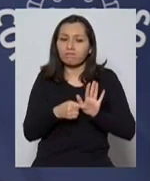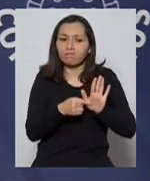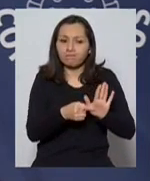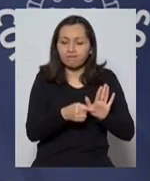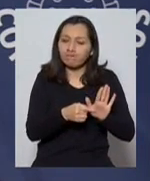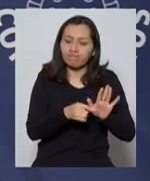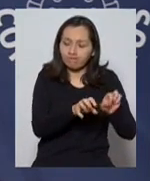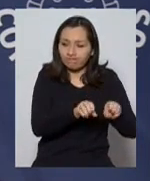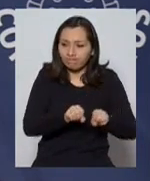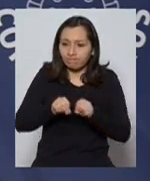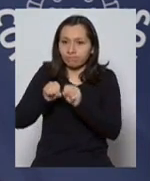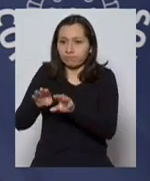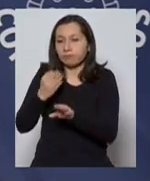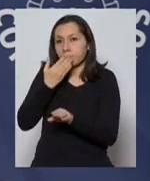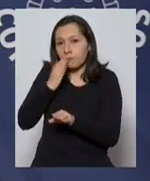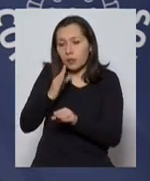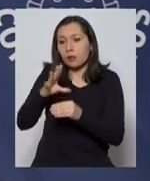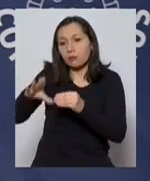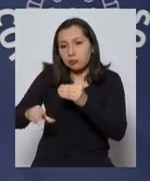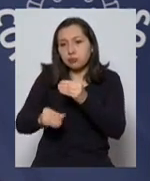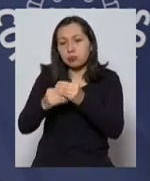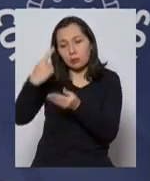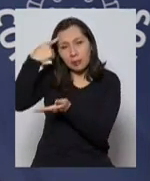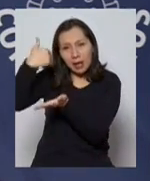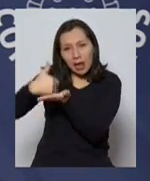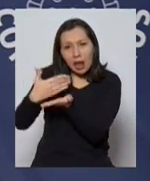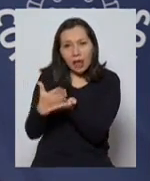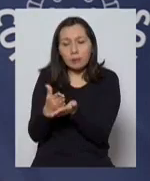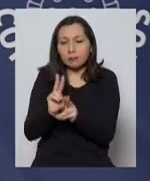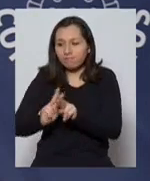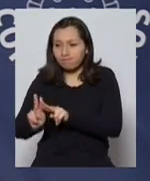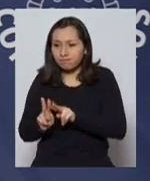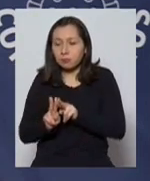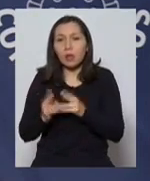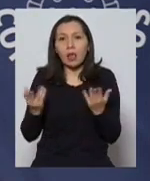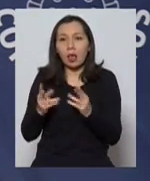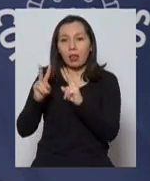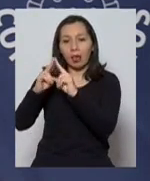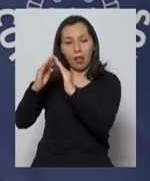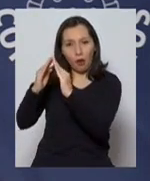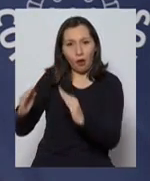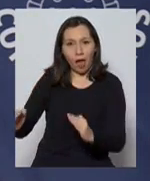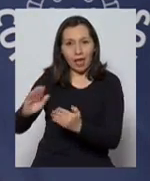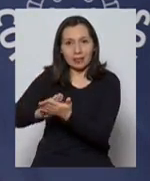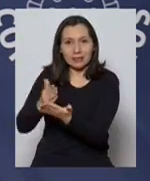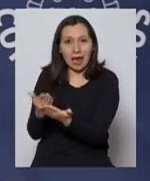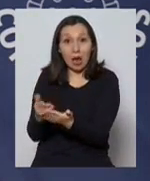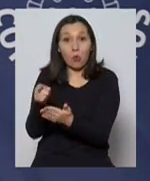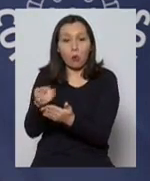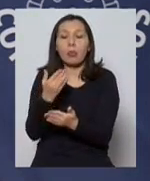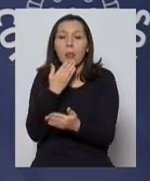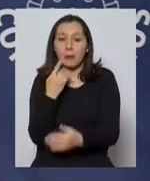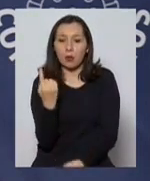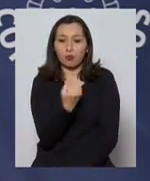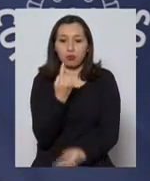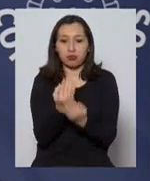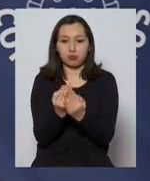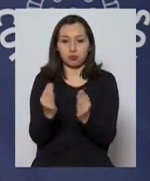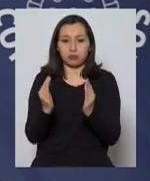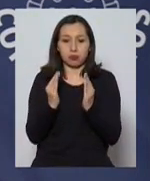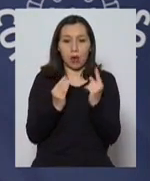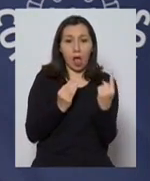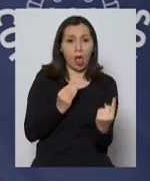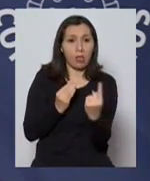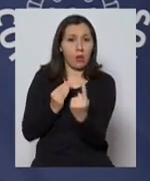de una estrategia, la complementación de una estrategia en el sentido de las residencias sanitarias, y del aislamiento de